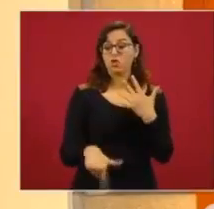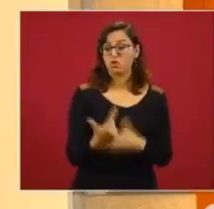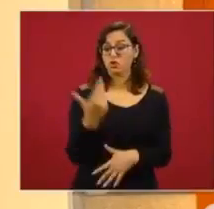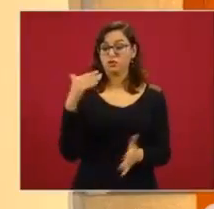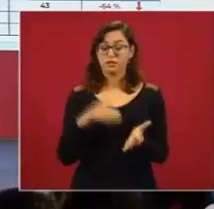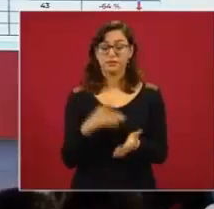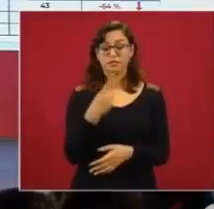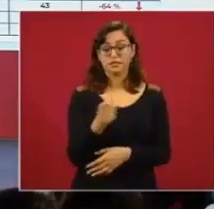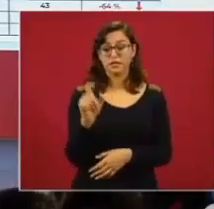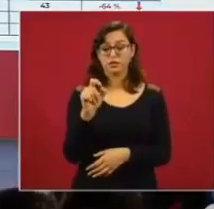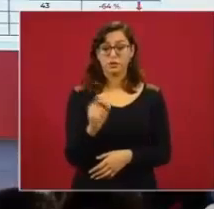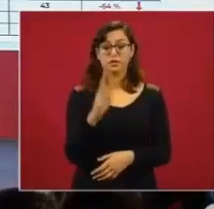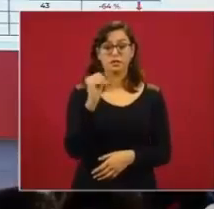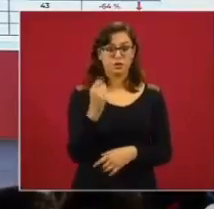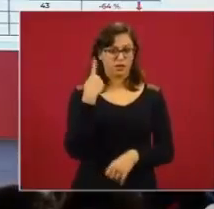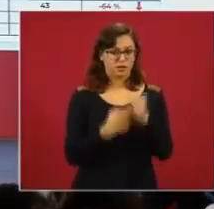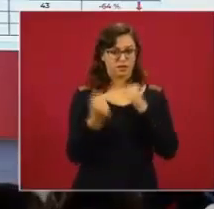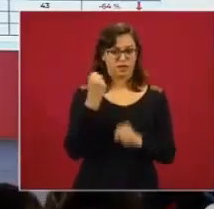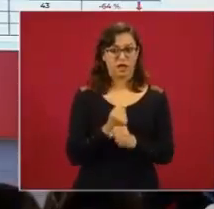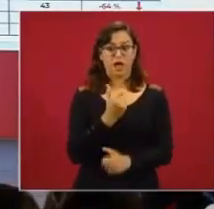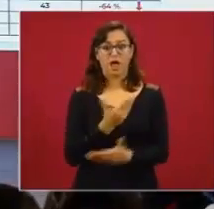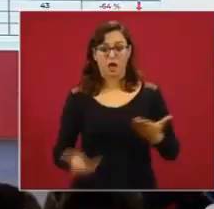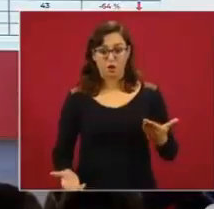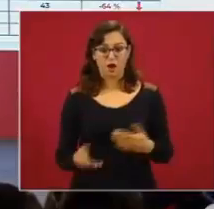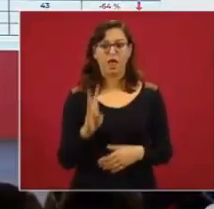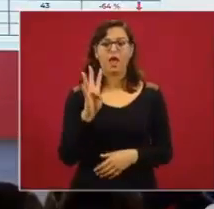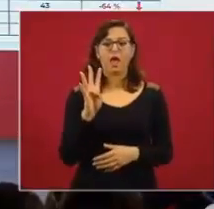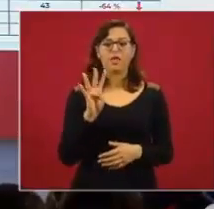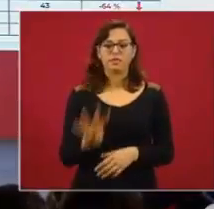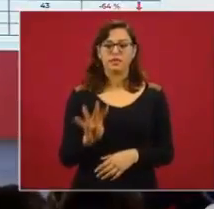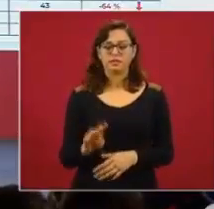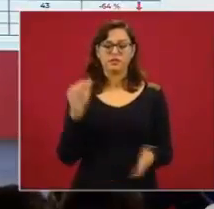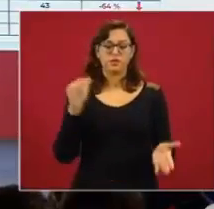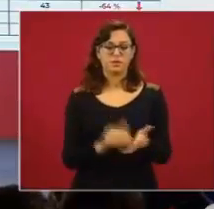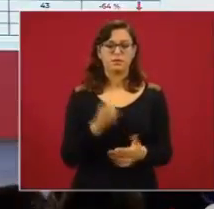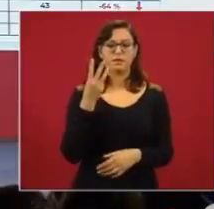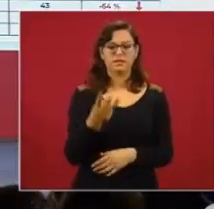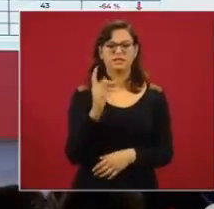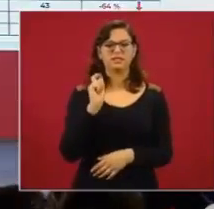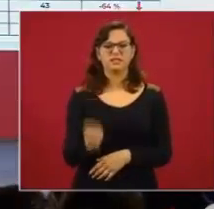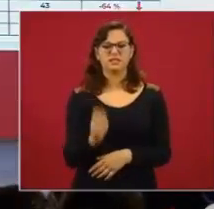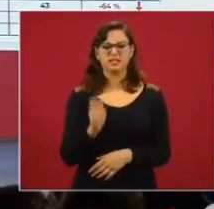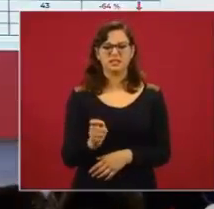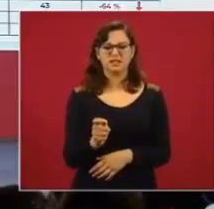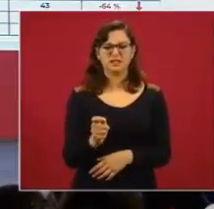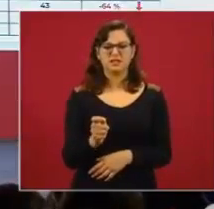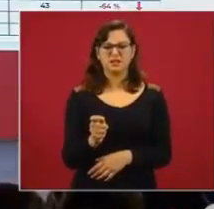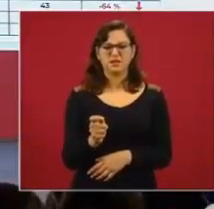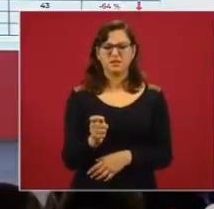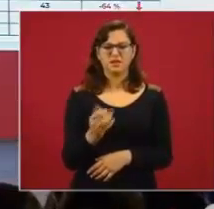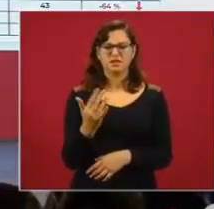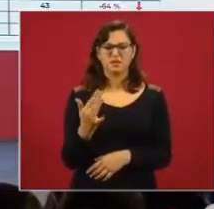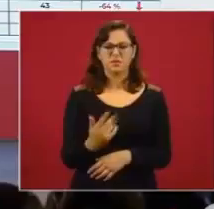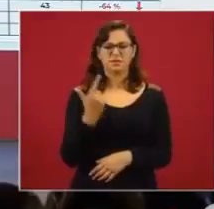129 en el 19, 19 mil 3 en el 20, un 57% más de vehículos terrestres